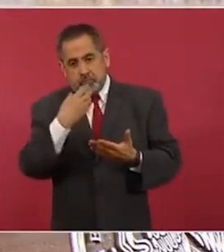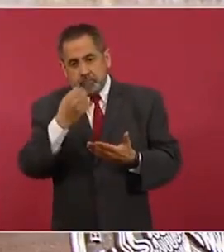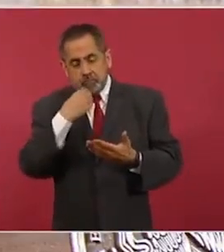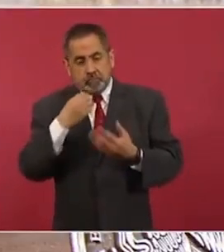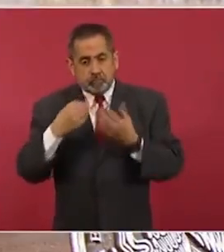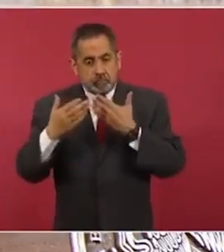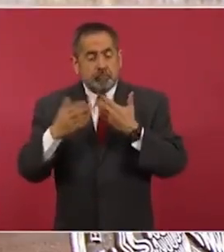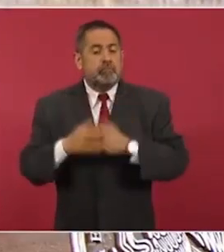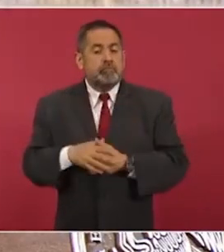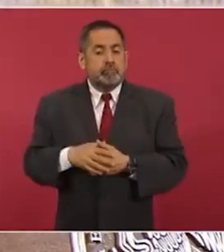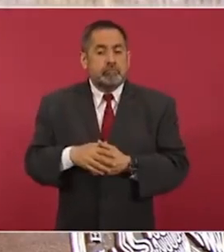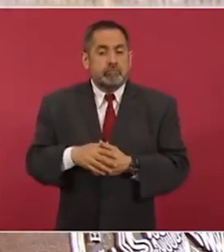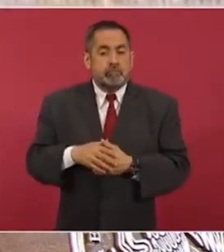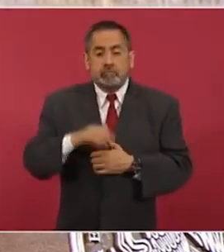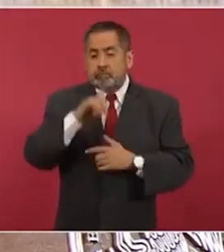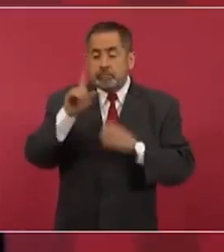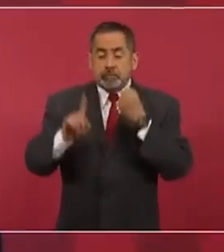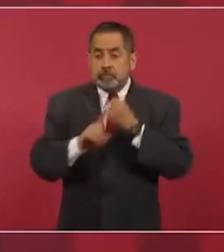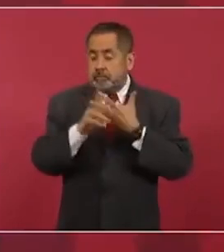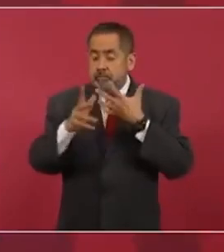y cuando se dio el golpe